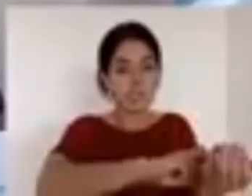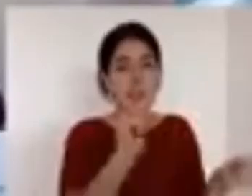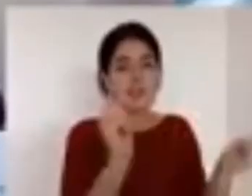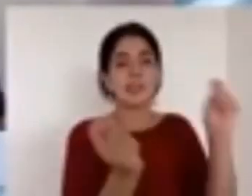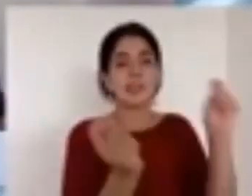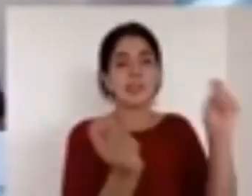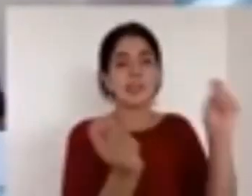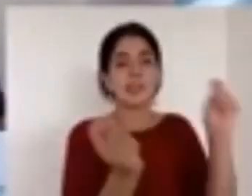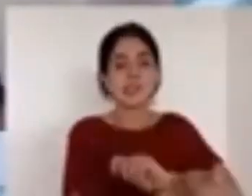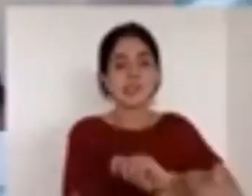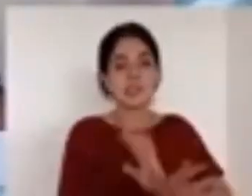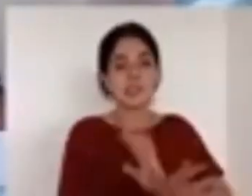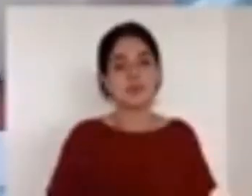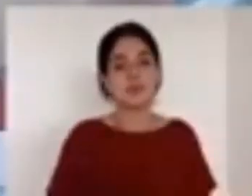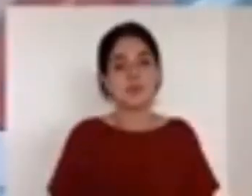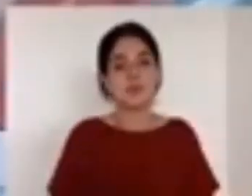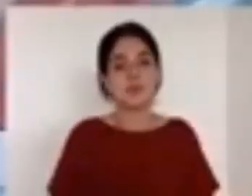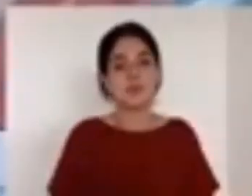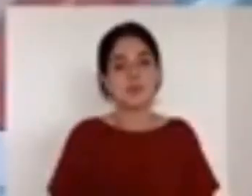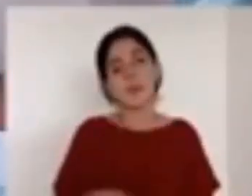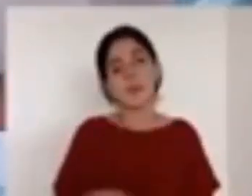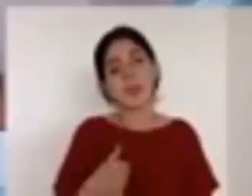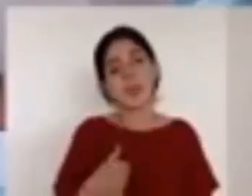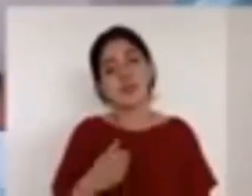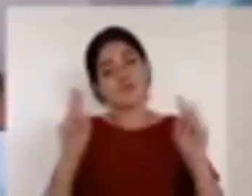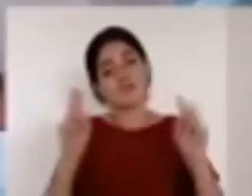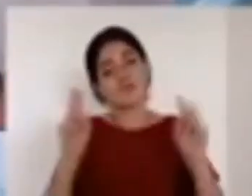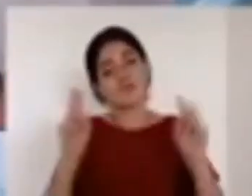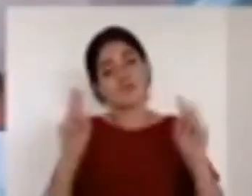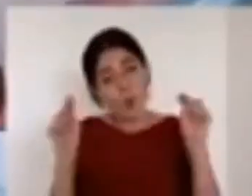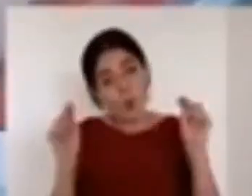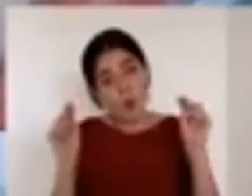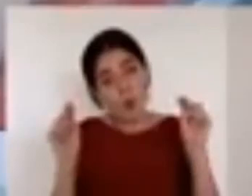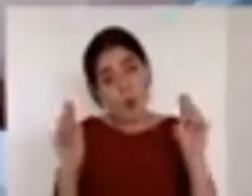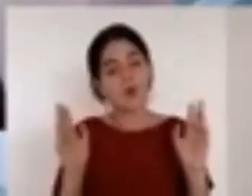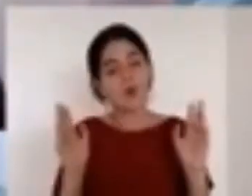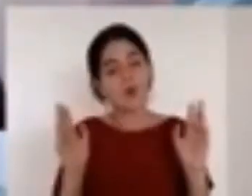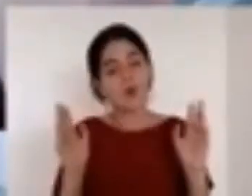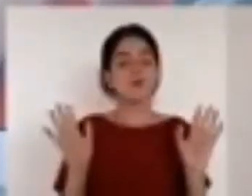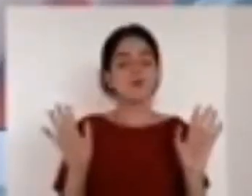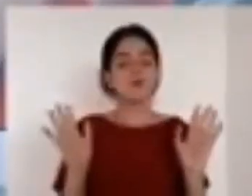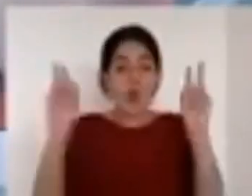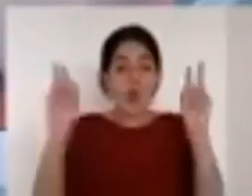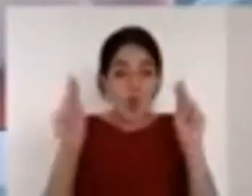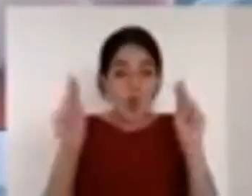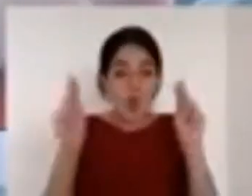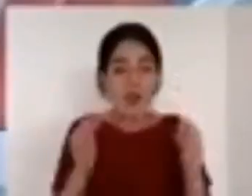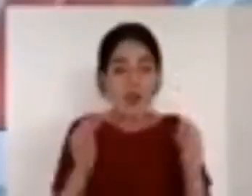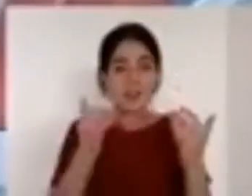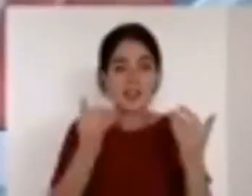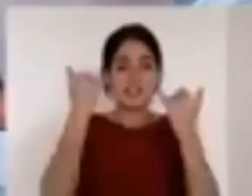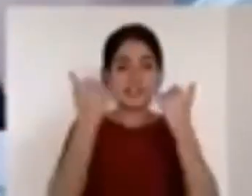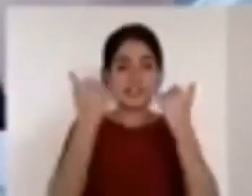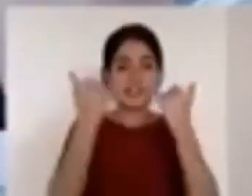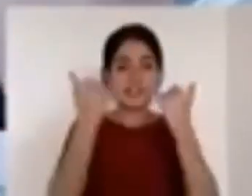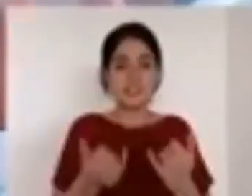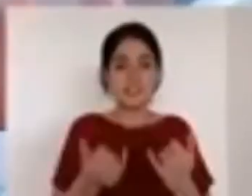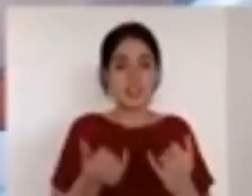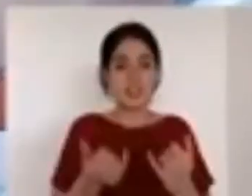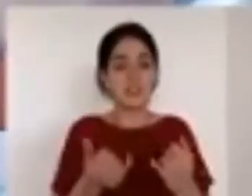termine con ministros mejores creyentes mejores